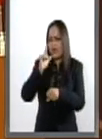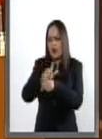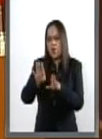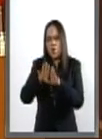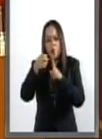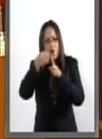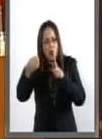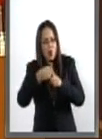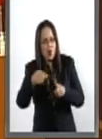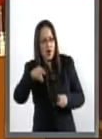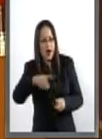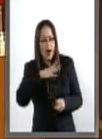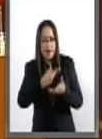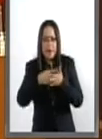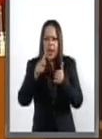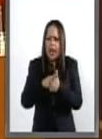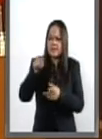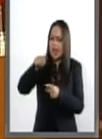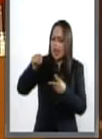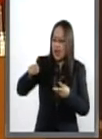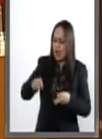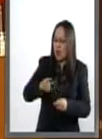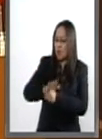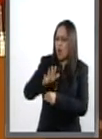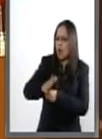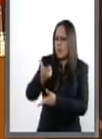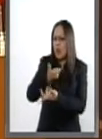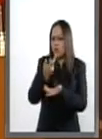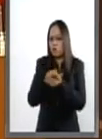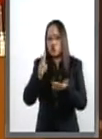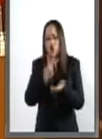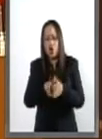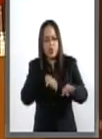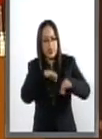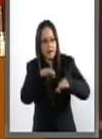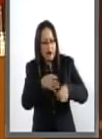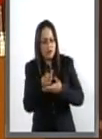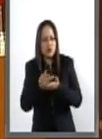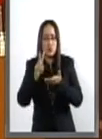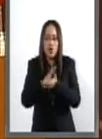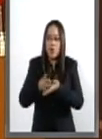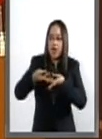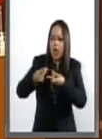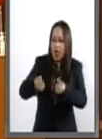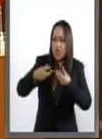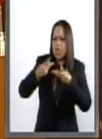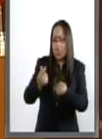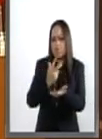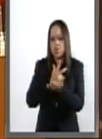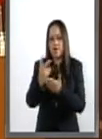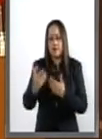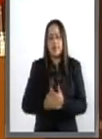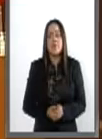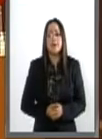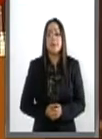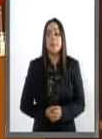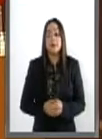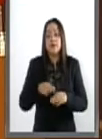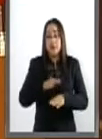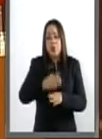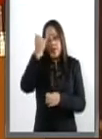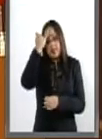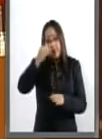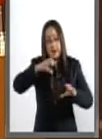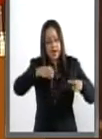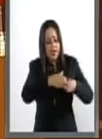llenas todas ellas de plazas de eventuales y de honorarios, duplicando funciones y generando gasto innecesario. Desde la perspectiva de la